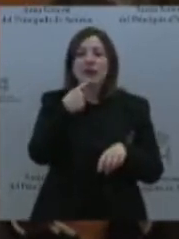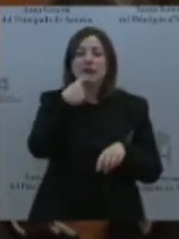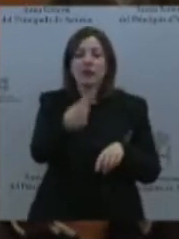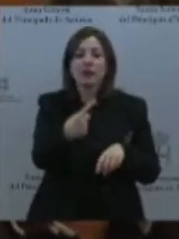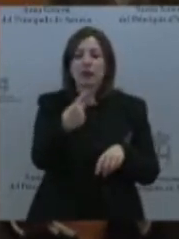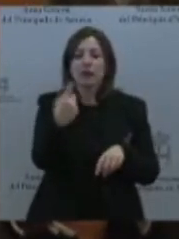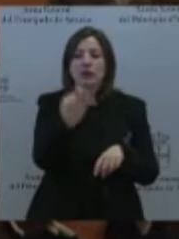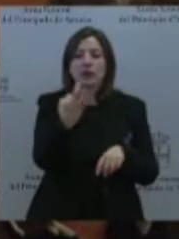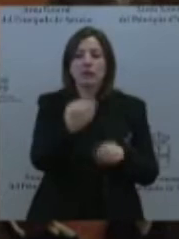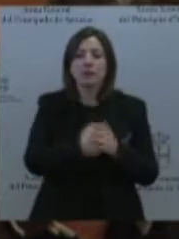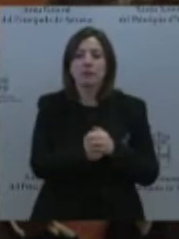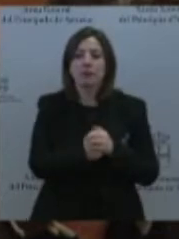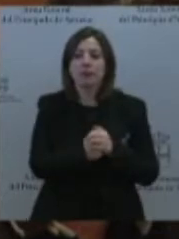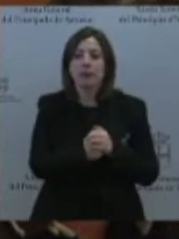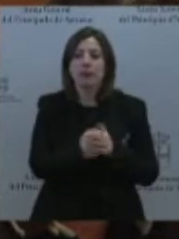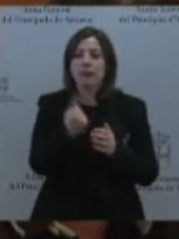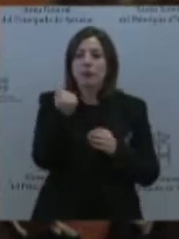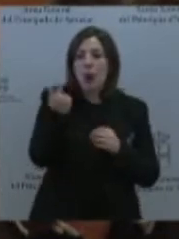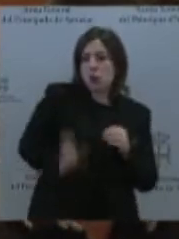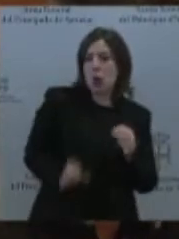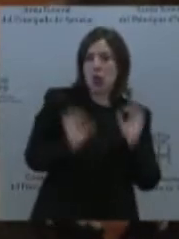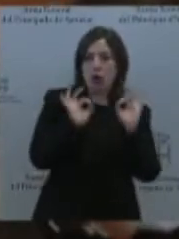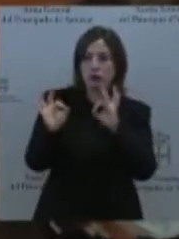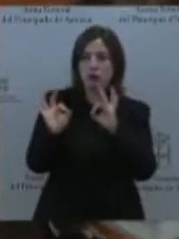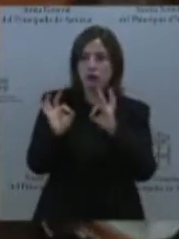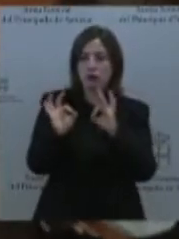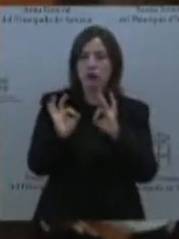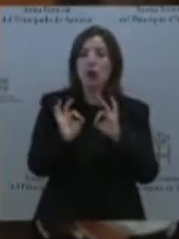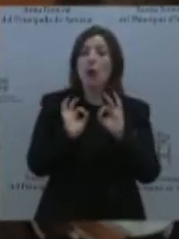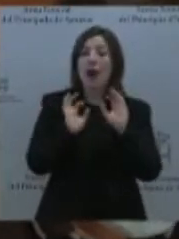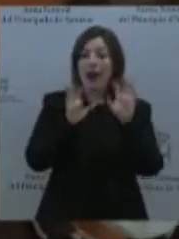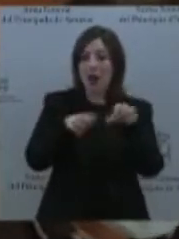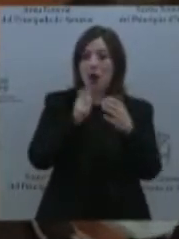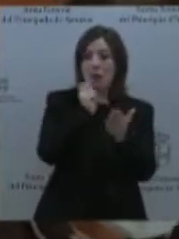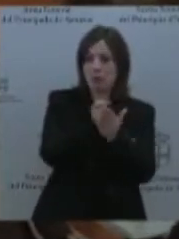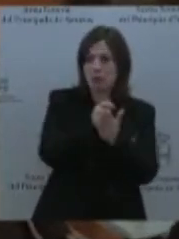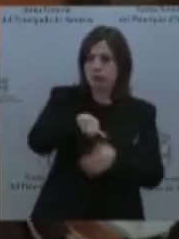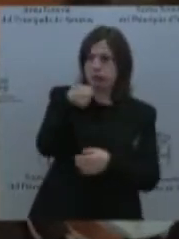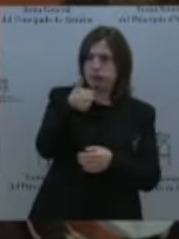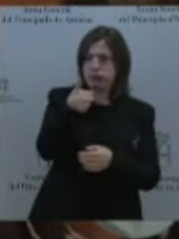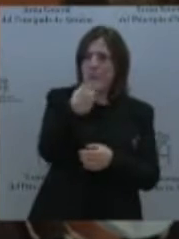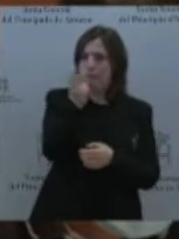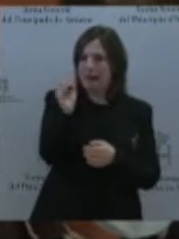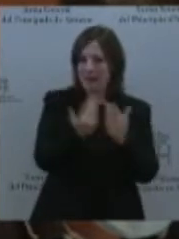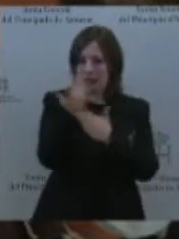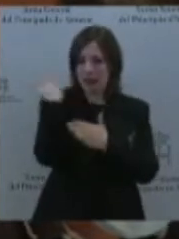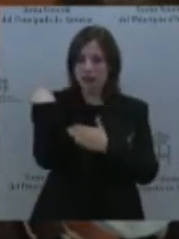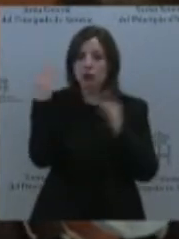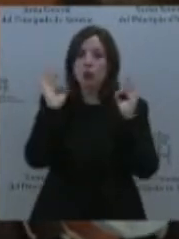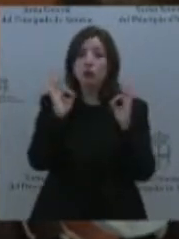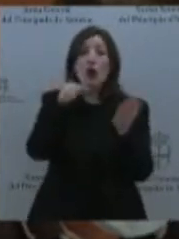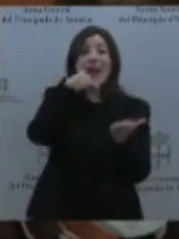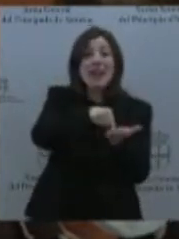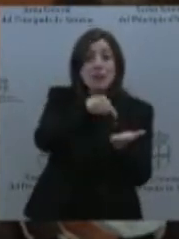sueldos que se están pagando en Castilla y León, que han sido aprobados, insisto, hace 15, 20 días, se van los impuestos de los ganaderos, de los pescadores y de los